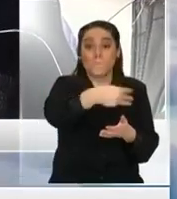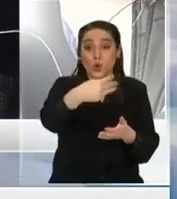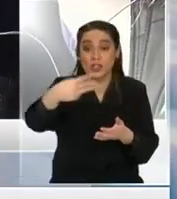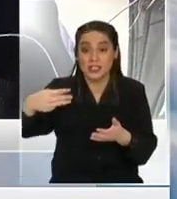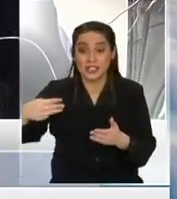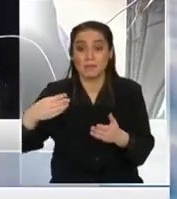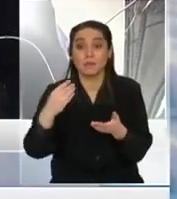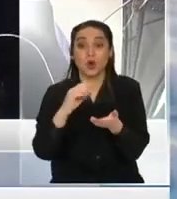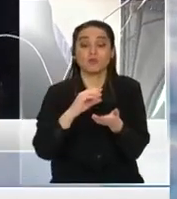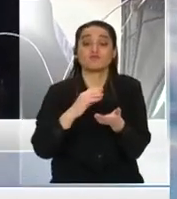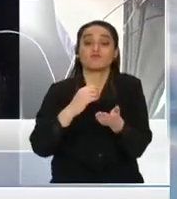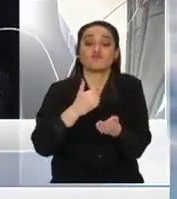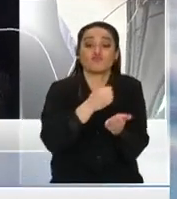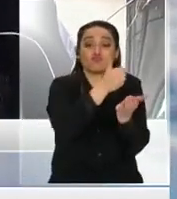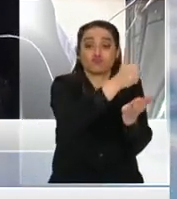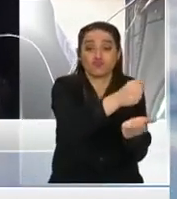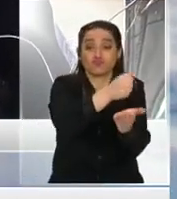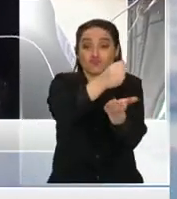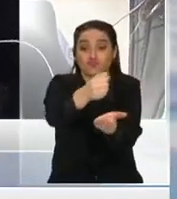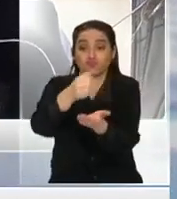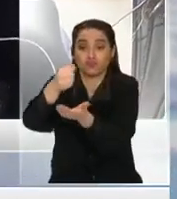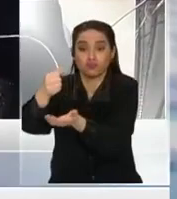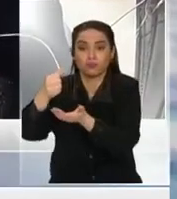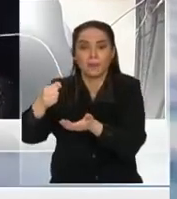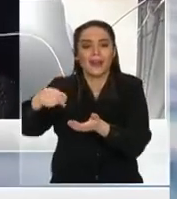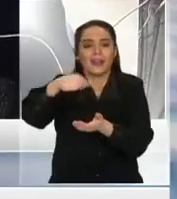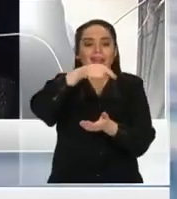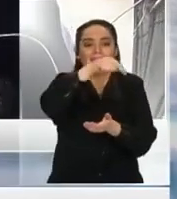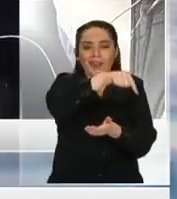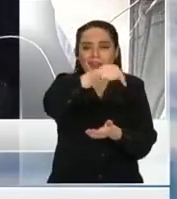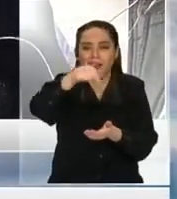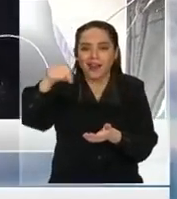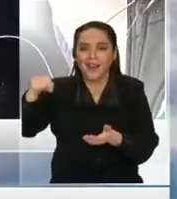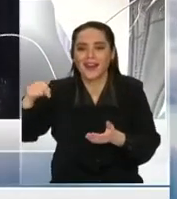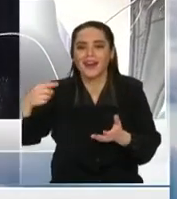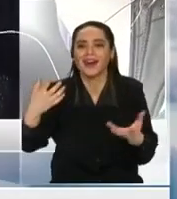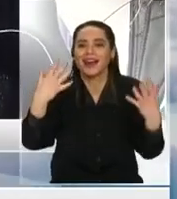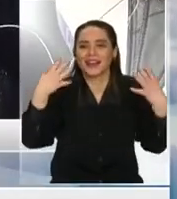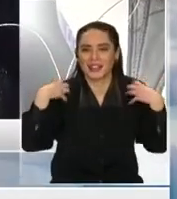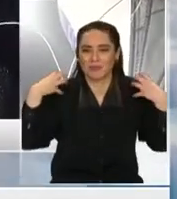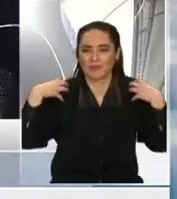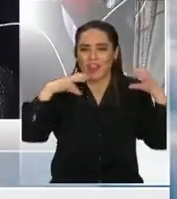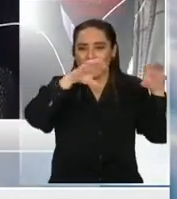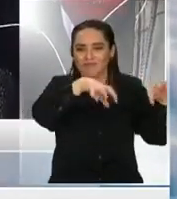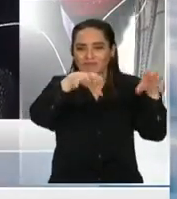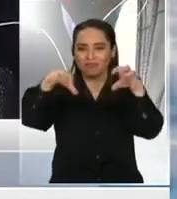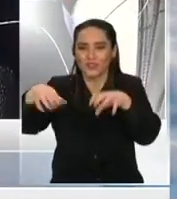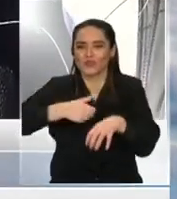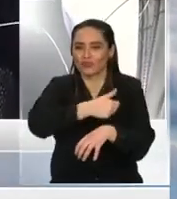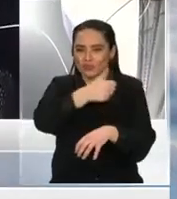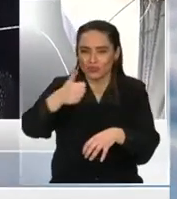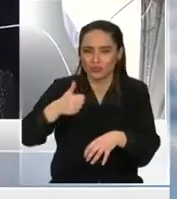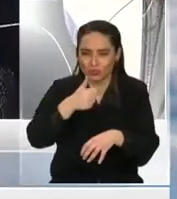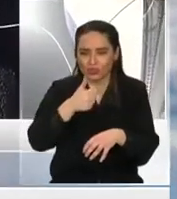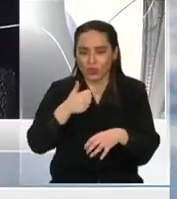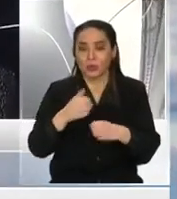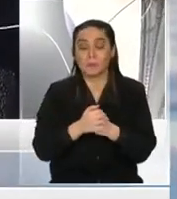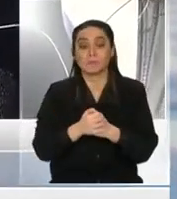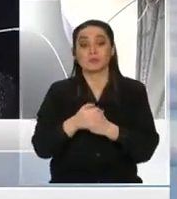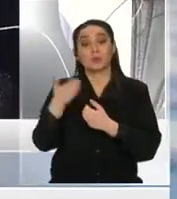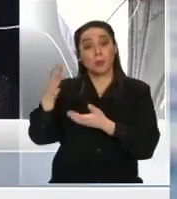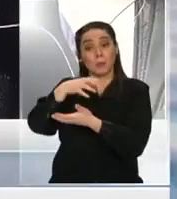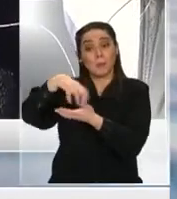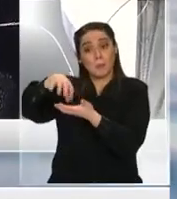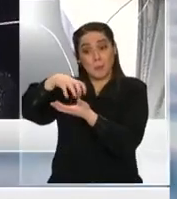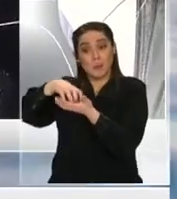para que ellos resuelvan. Le voy a poner un ejemplo, usted vive en Pudahuel, el municipio de